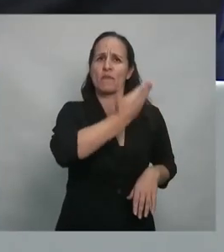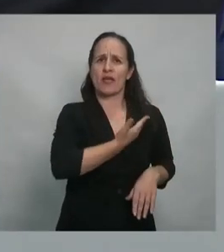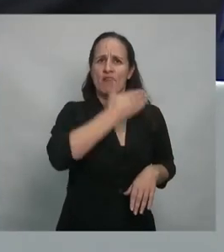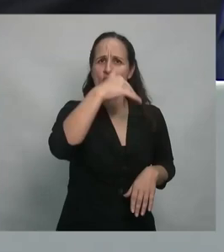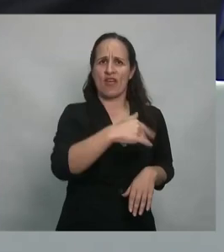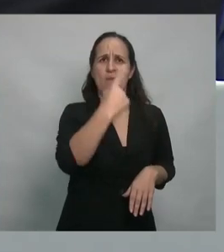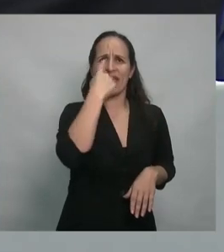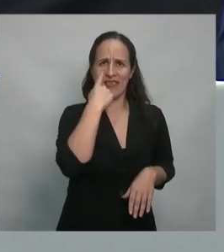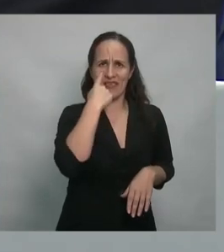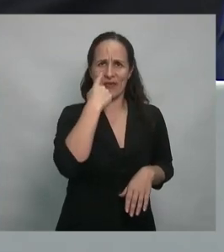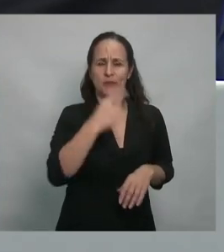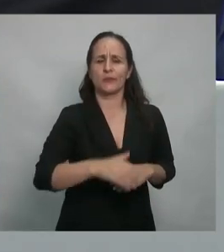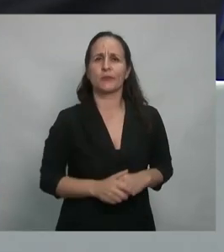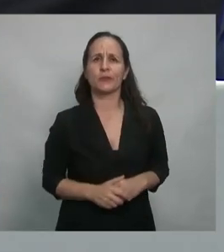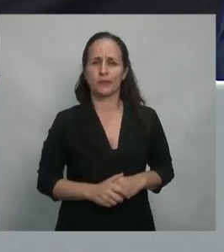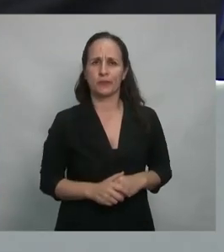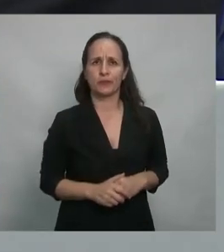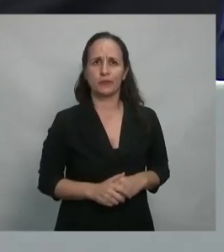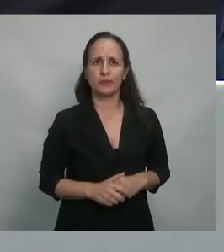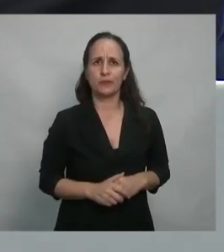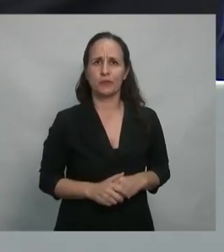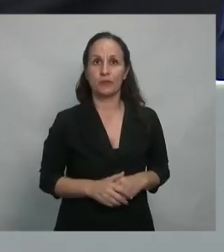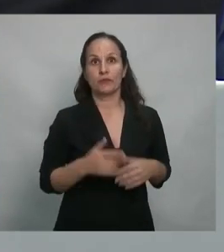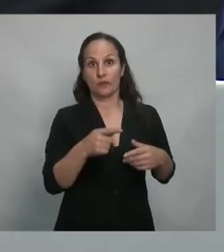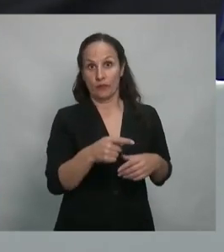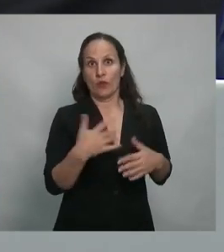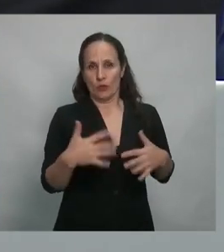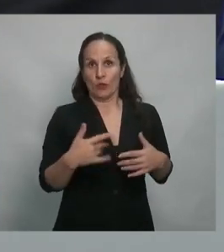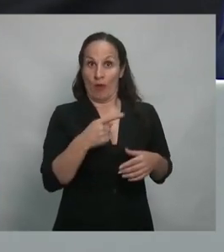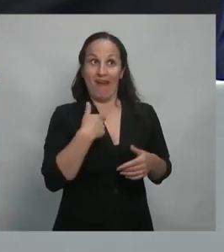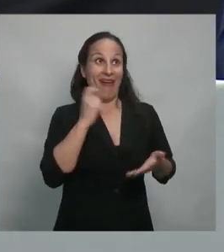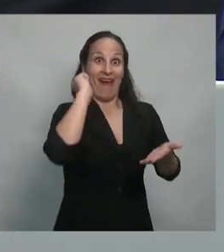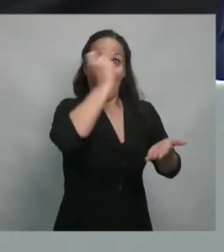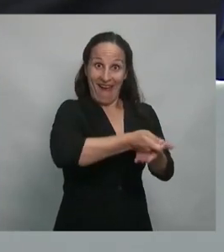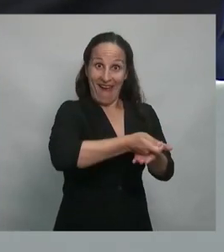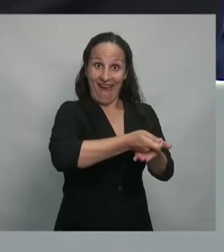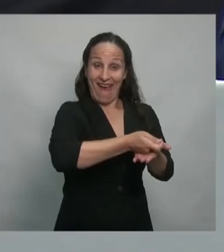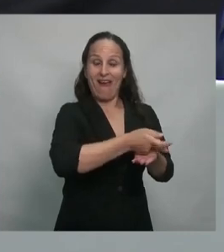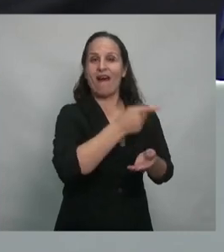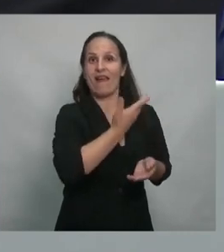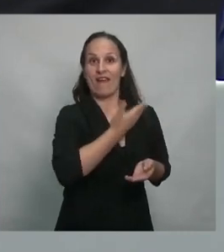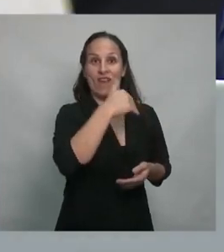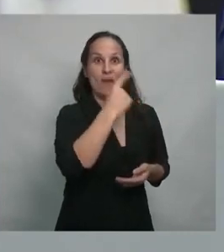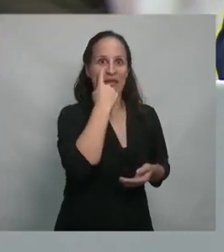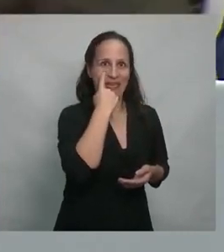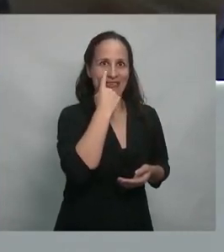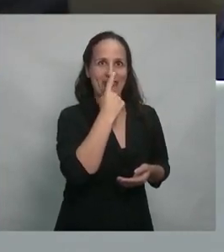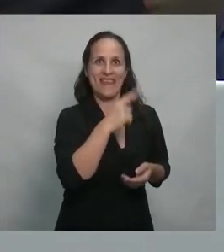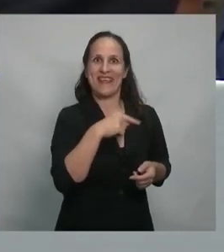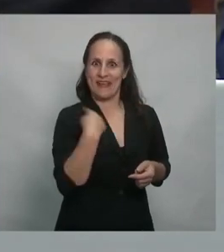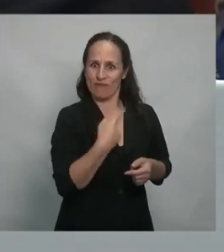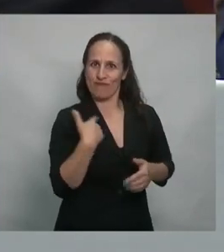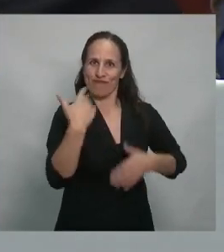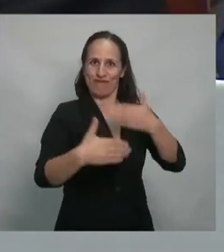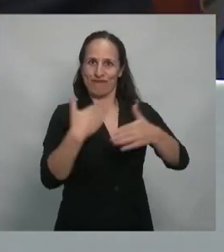Monetario Internacional, lo cual nos permitió desarrollar durante las tres